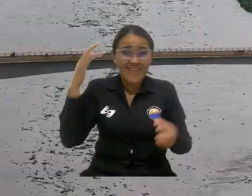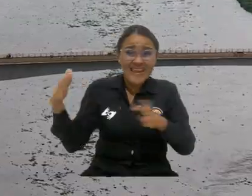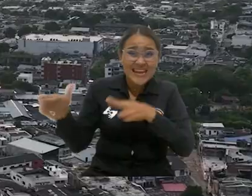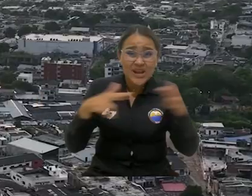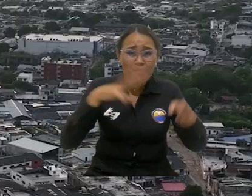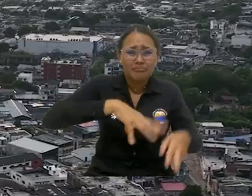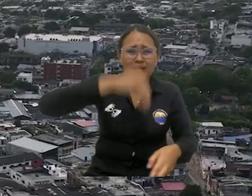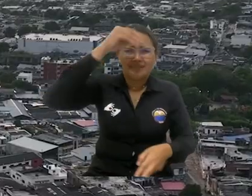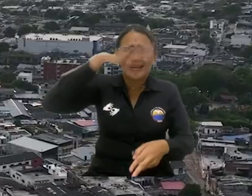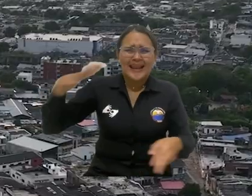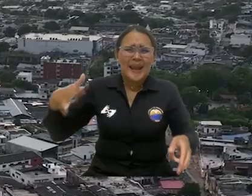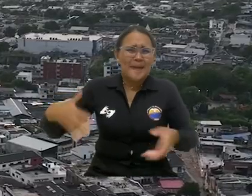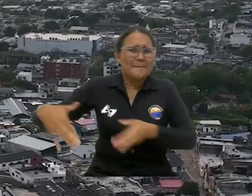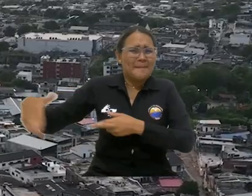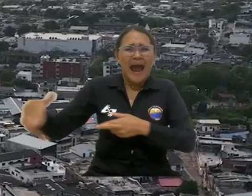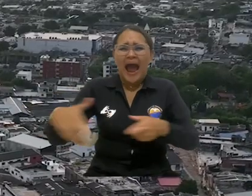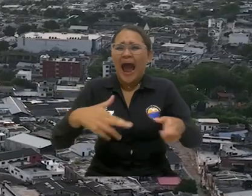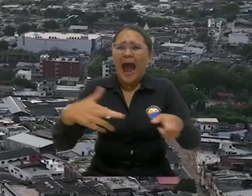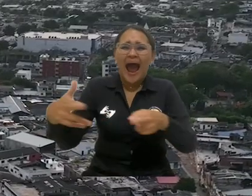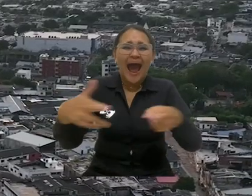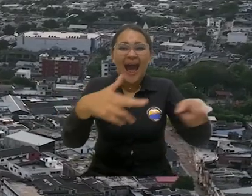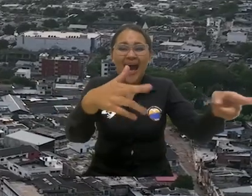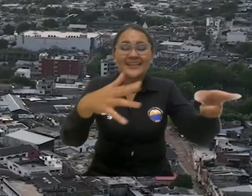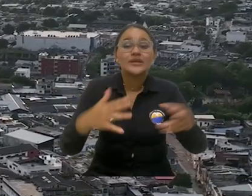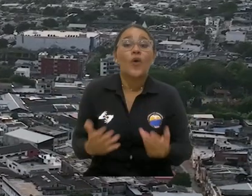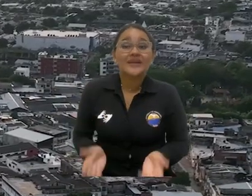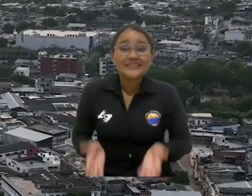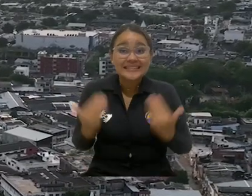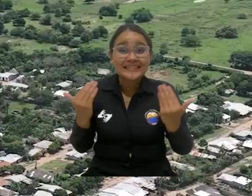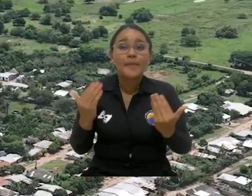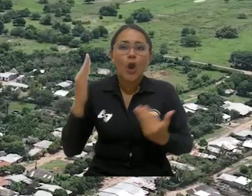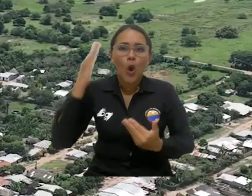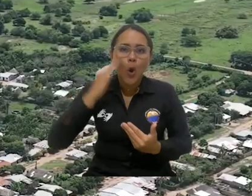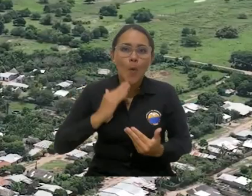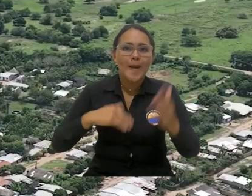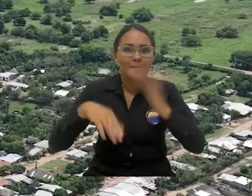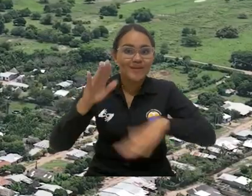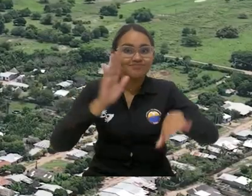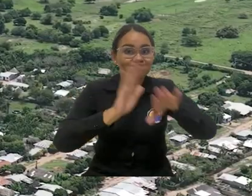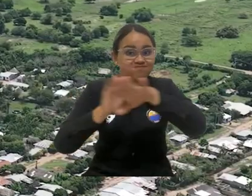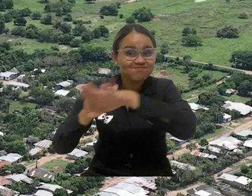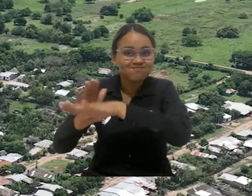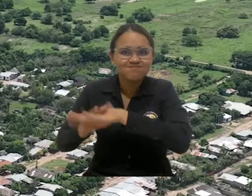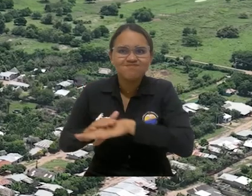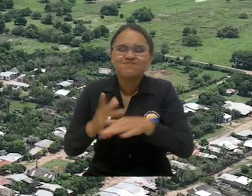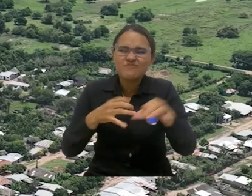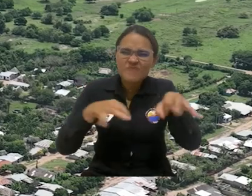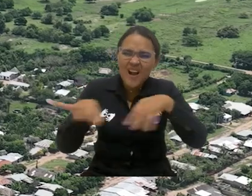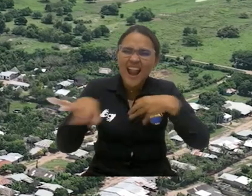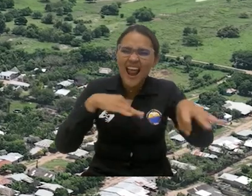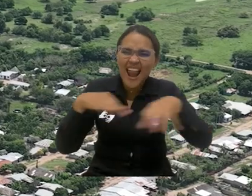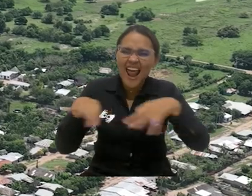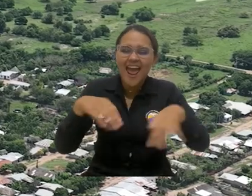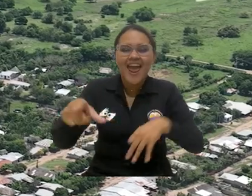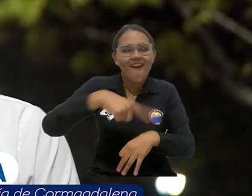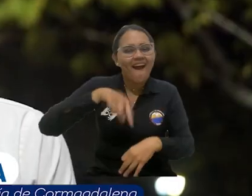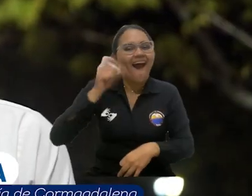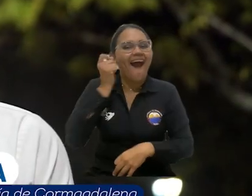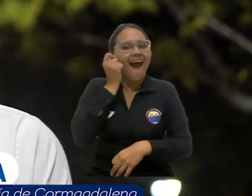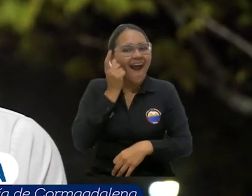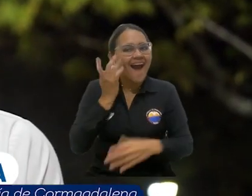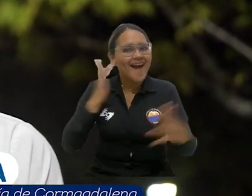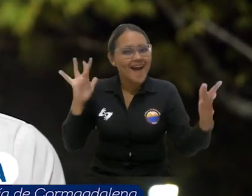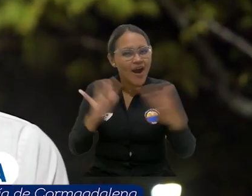Colombia. Entonces la idea era ampliar la perspectiva y hacer un llamado a los jóvenes... ...para que se entusiasmen de pertenecerse de sus